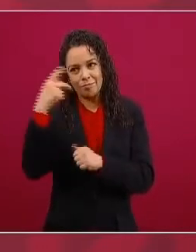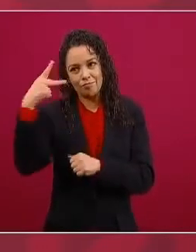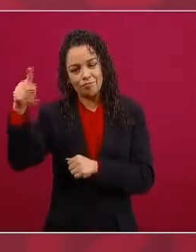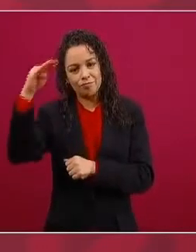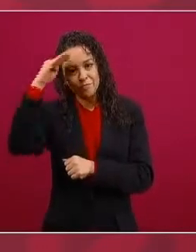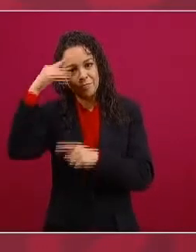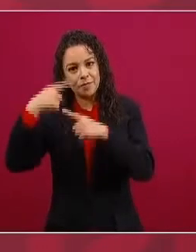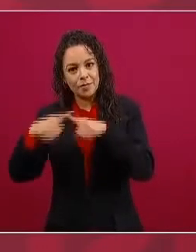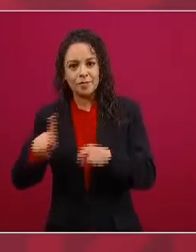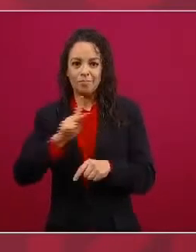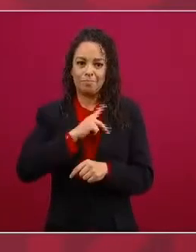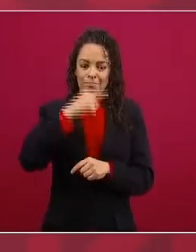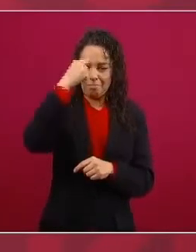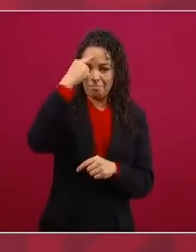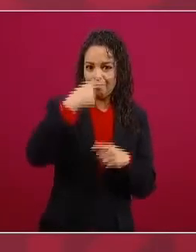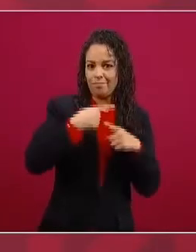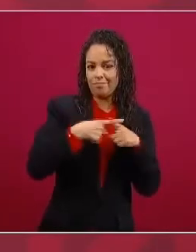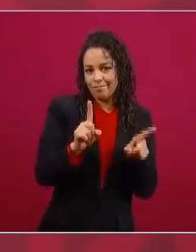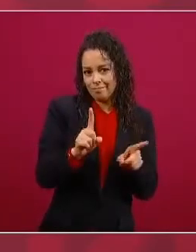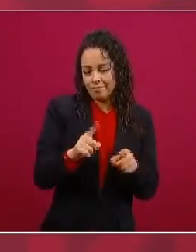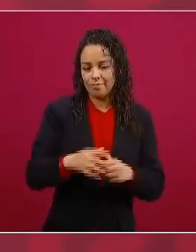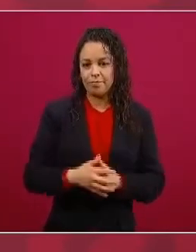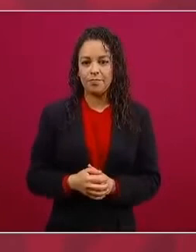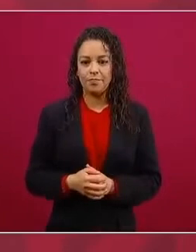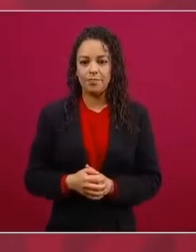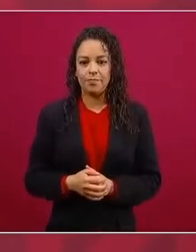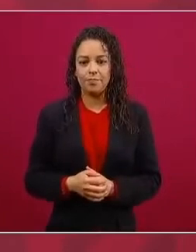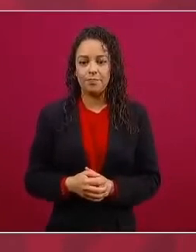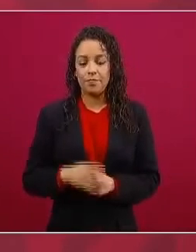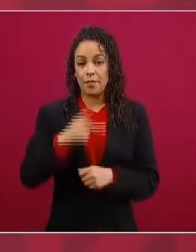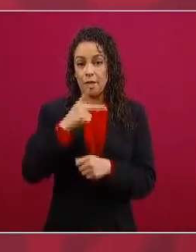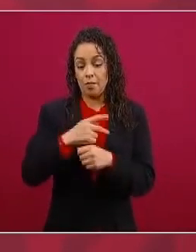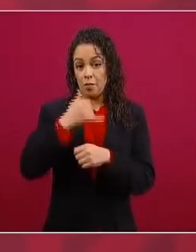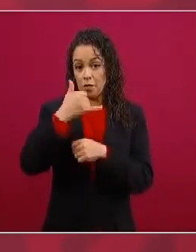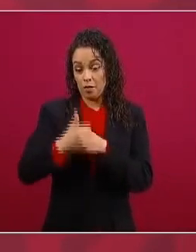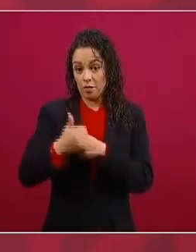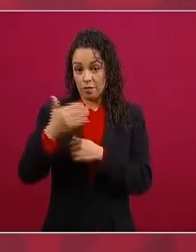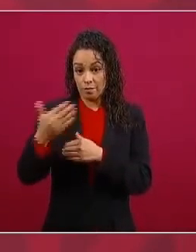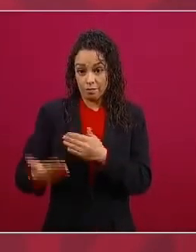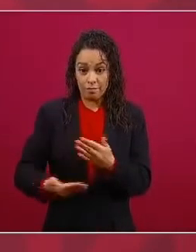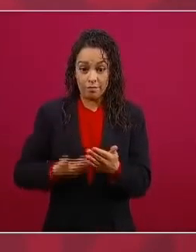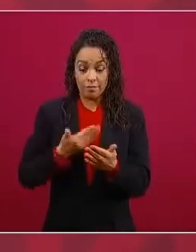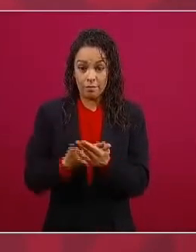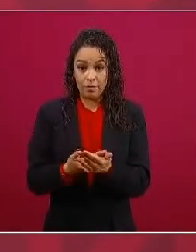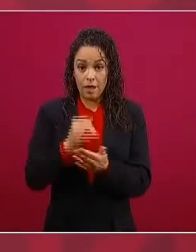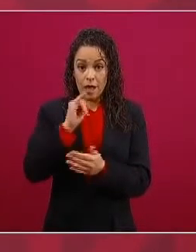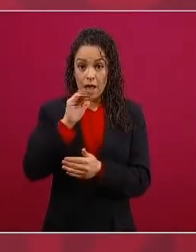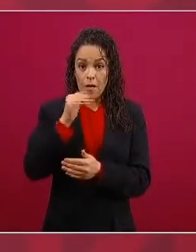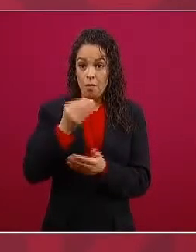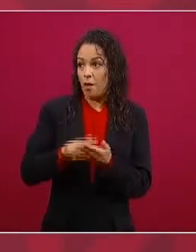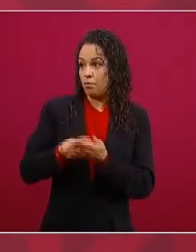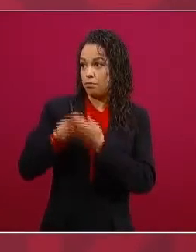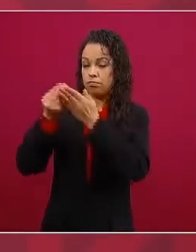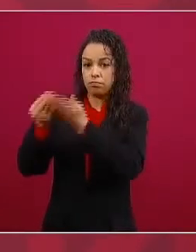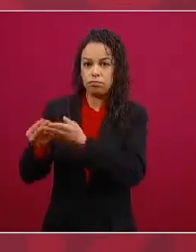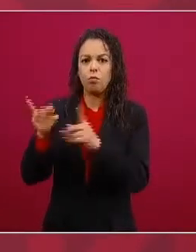el proyecto que se iba a enviar a la Cámara de Diputados